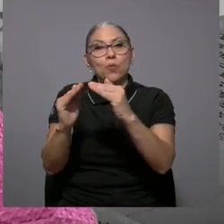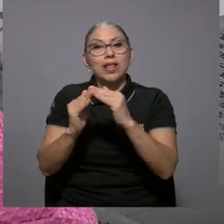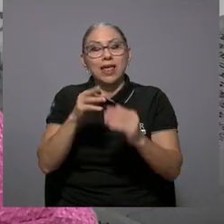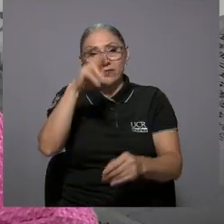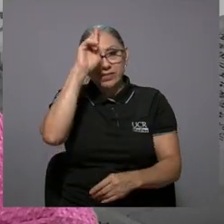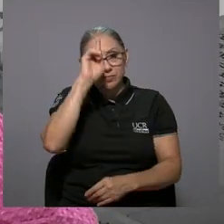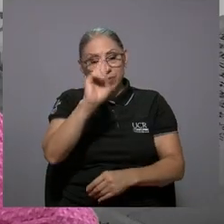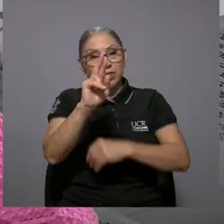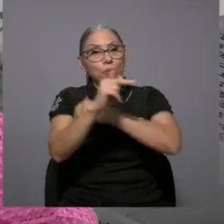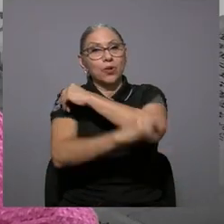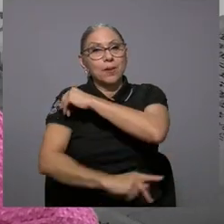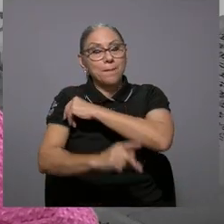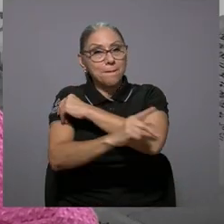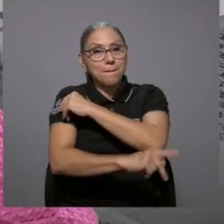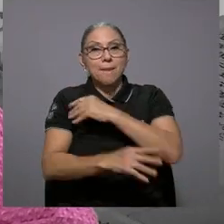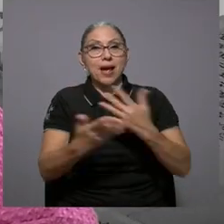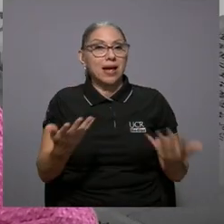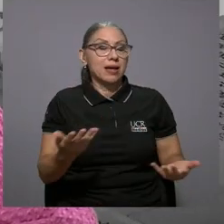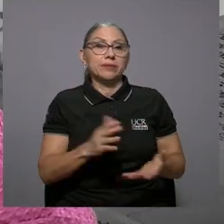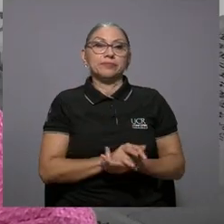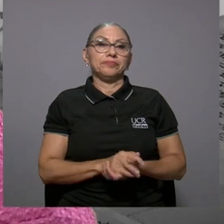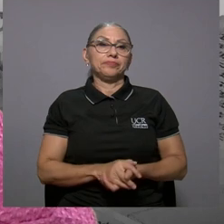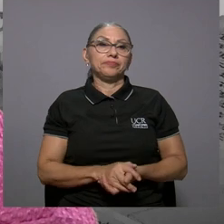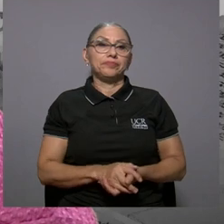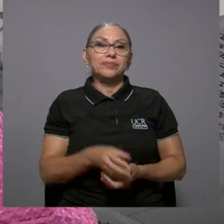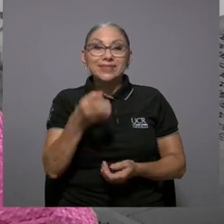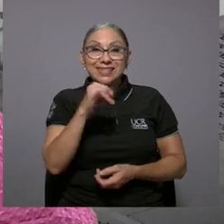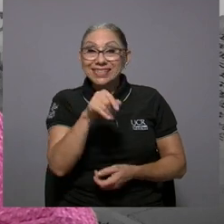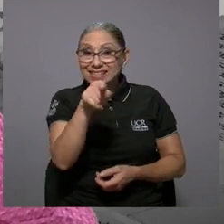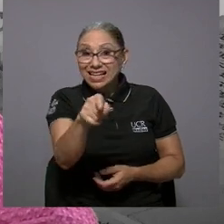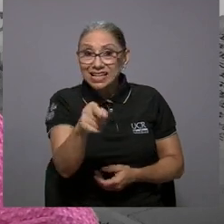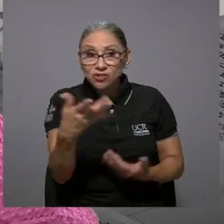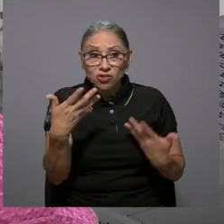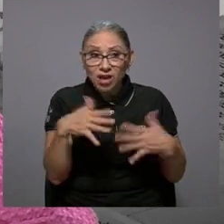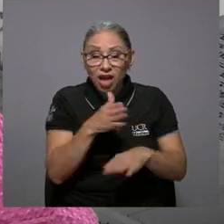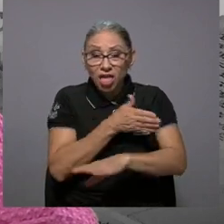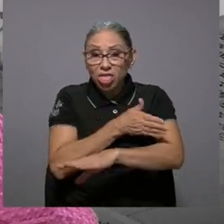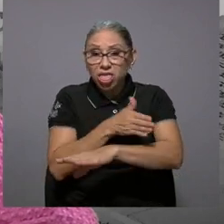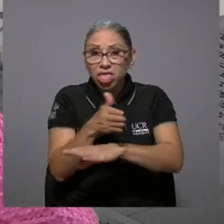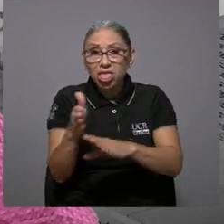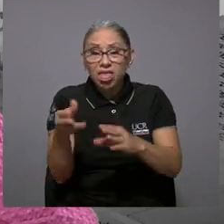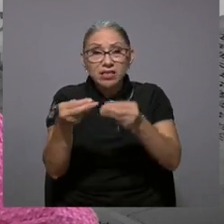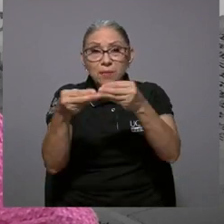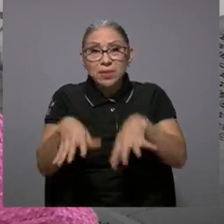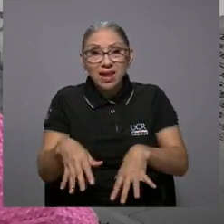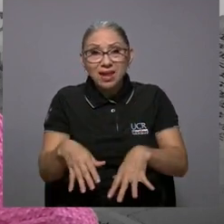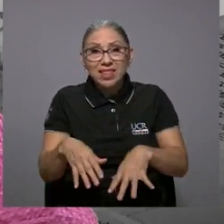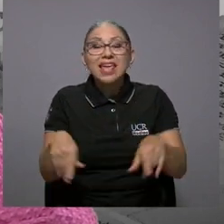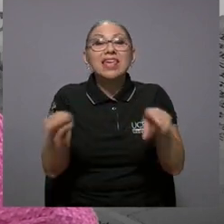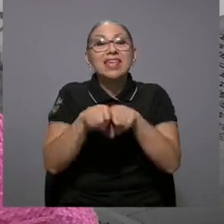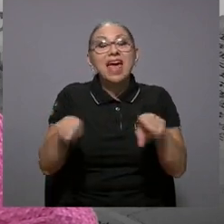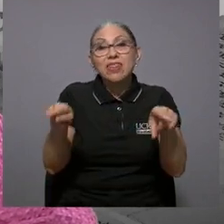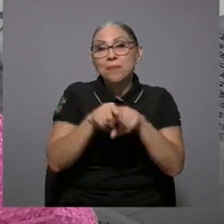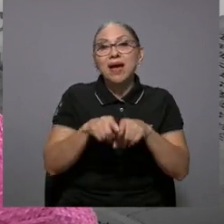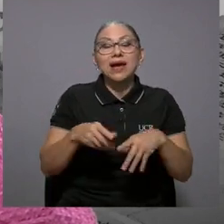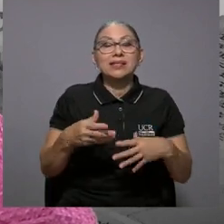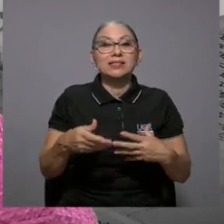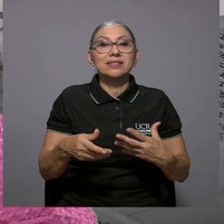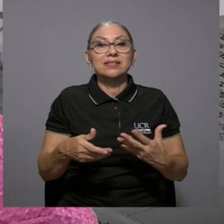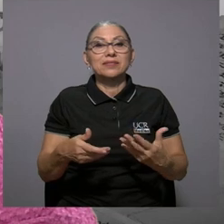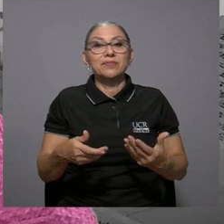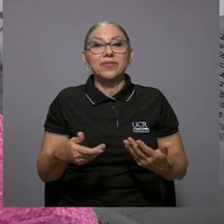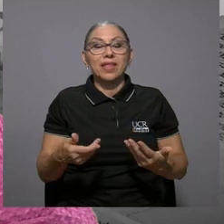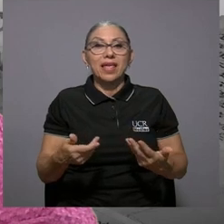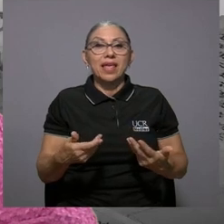por la comunidad el respeto por el país en su conjunto si eso se pierde y además se imita